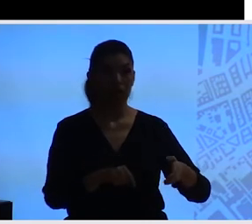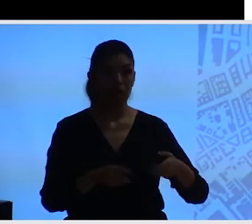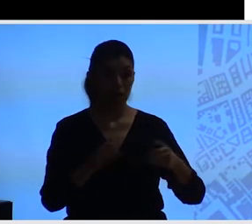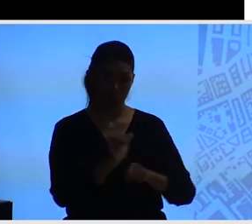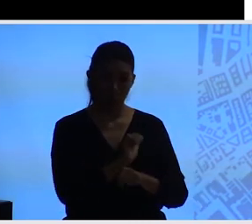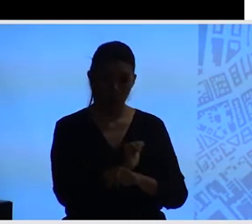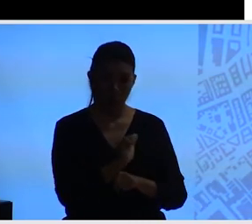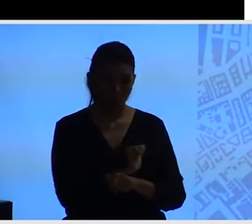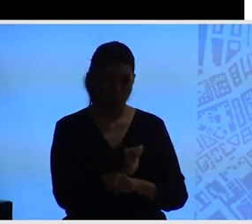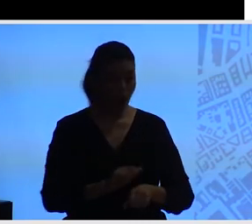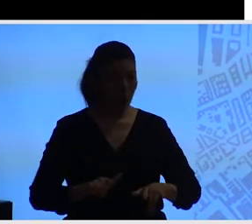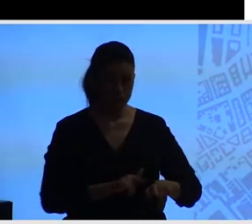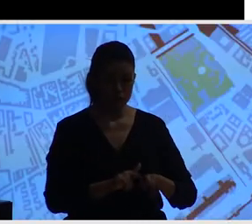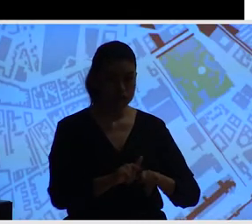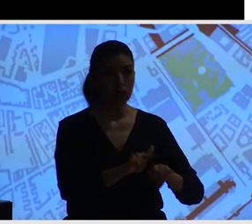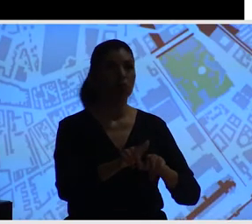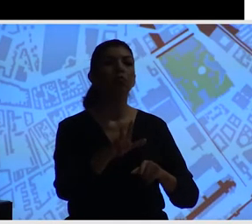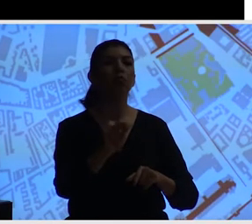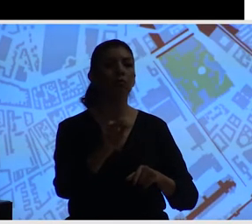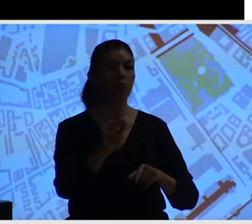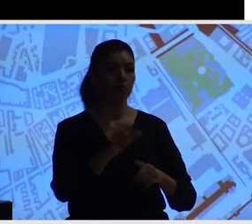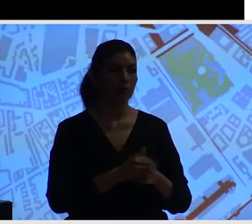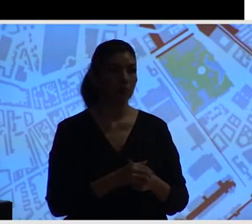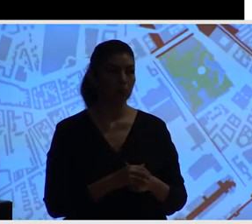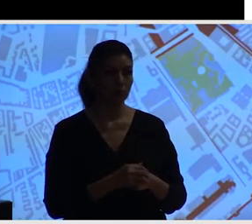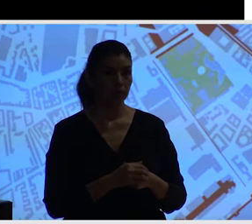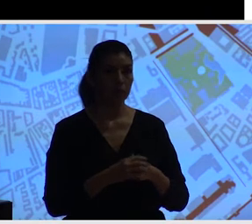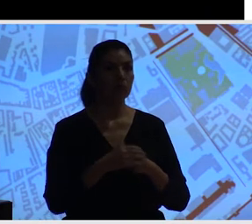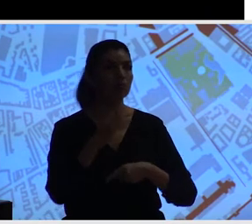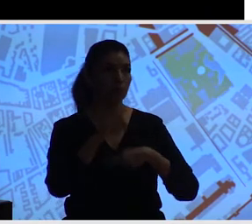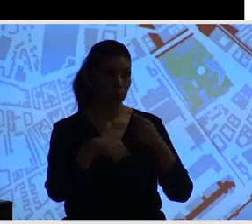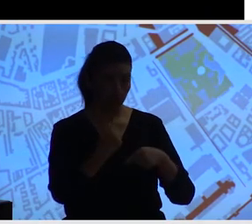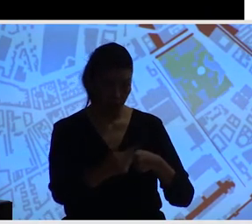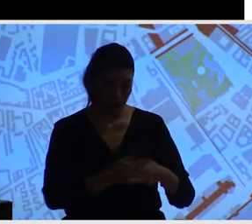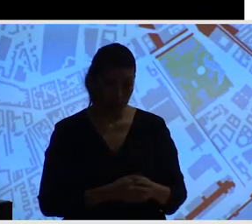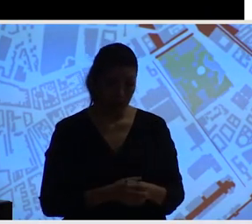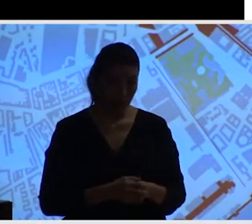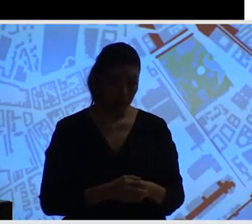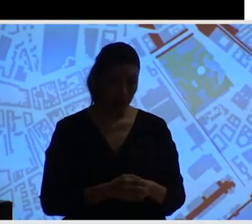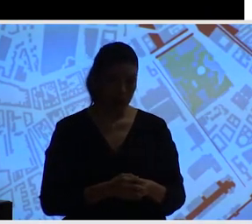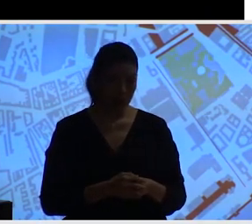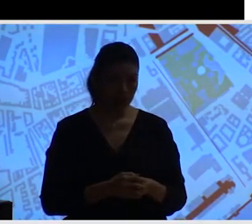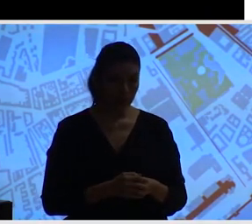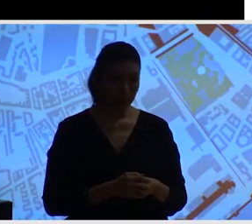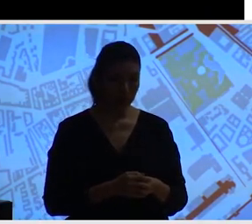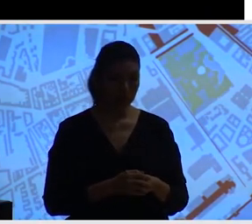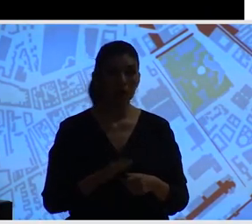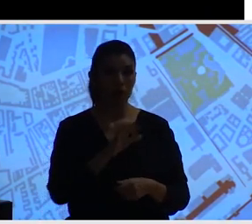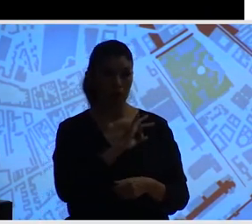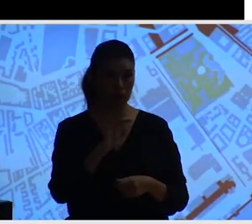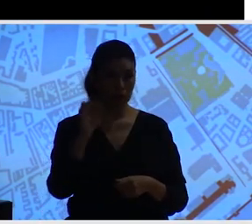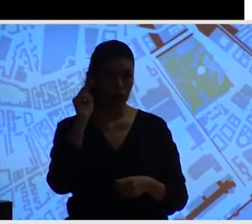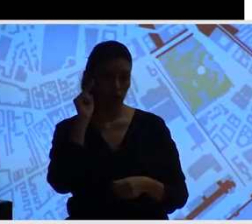la calle principal, y después esto es un diagrama que muestra